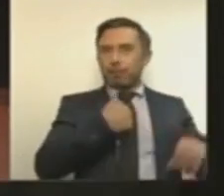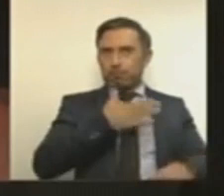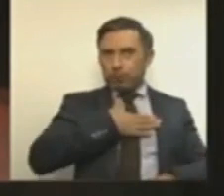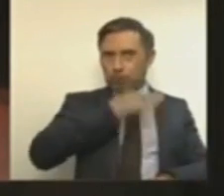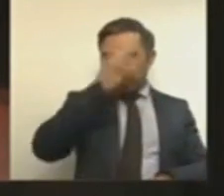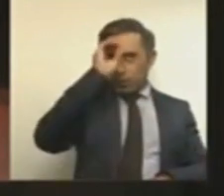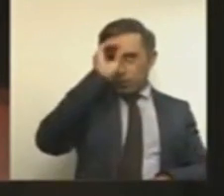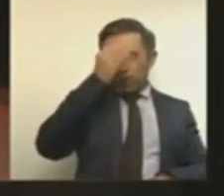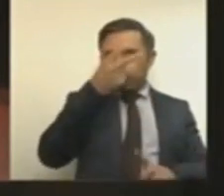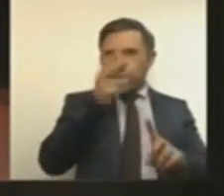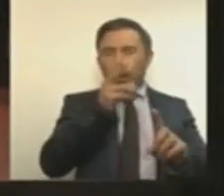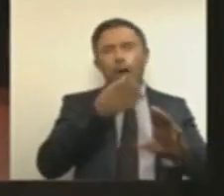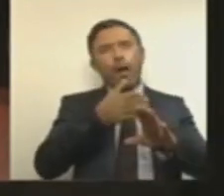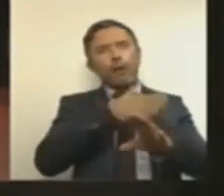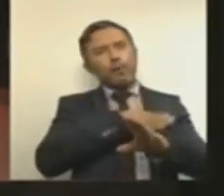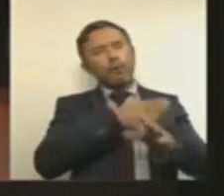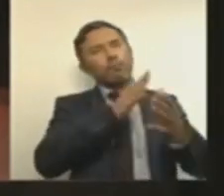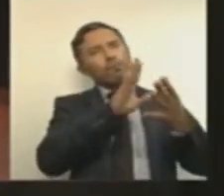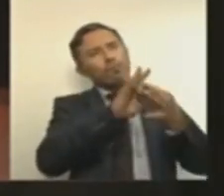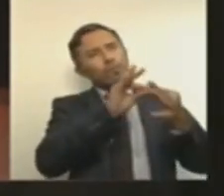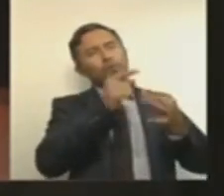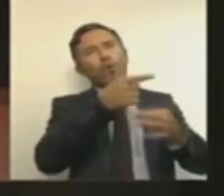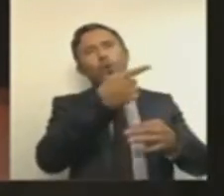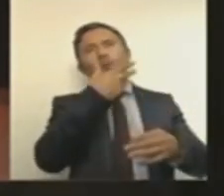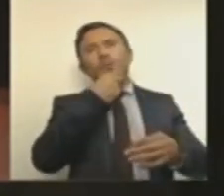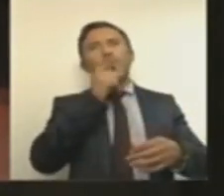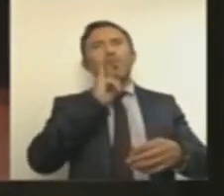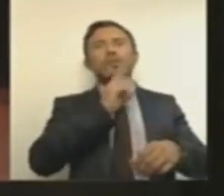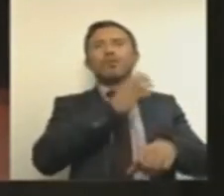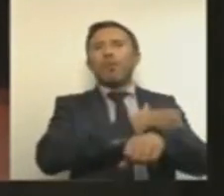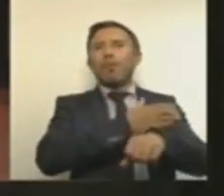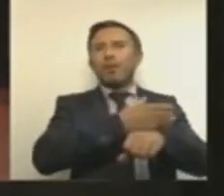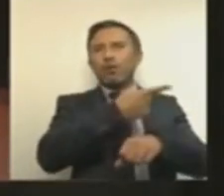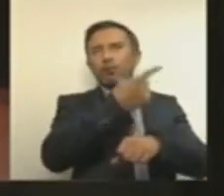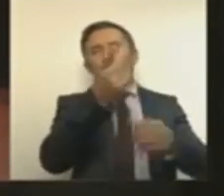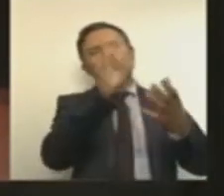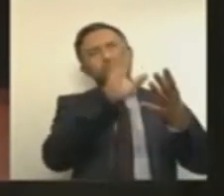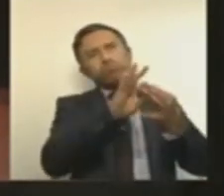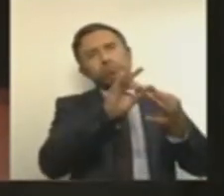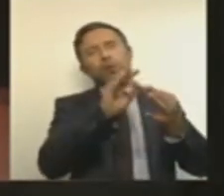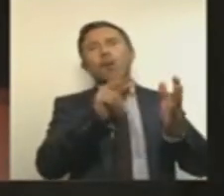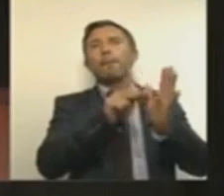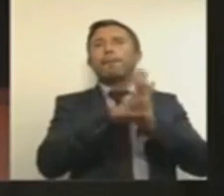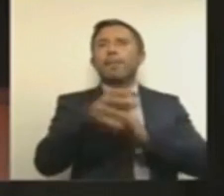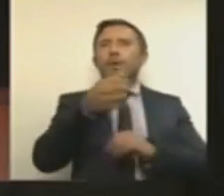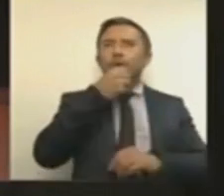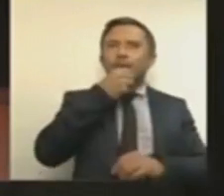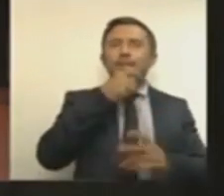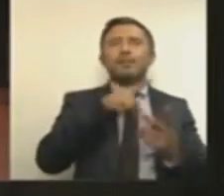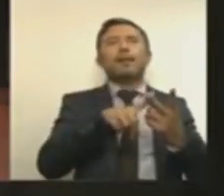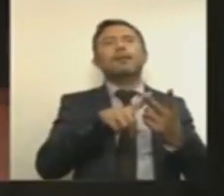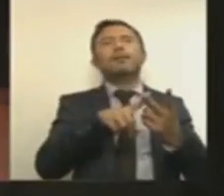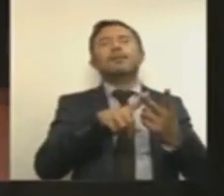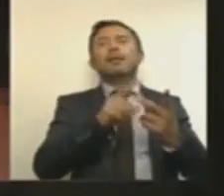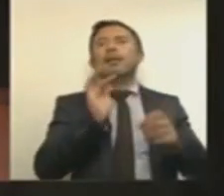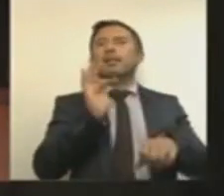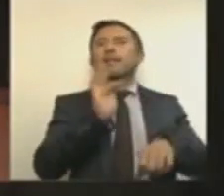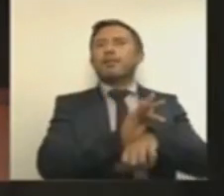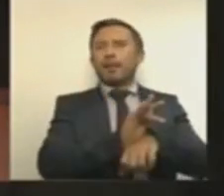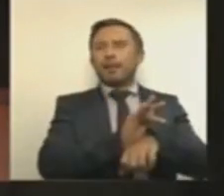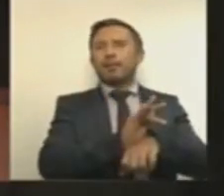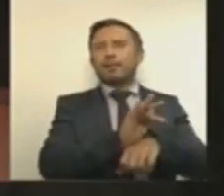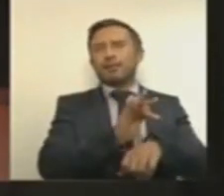amplio grupo de compañeras y compañeros periodistas, defensores del mundo